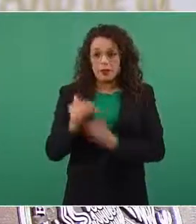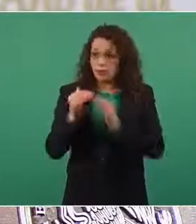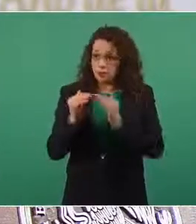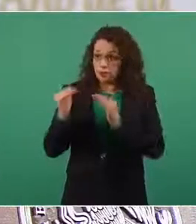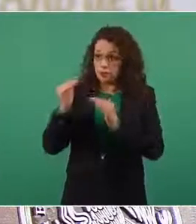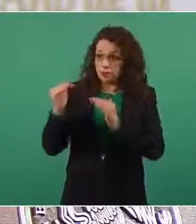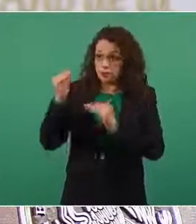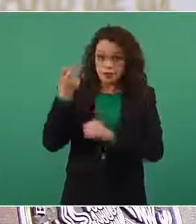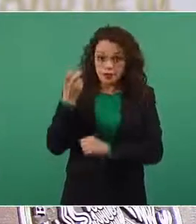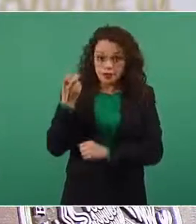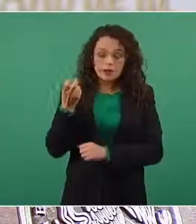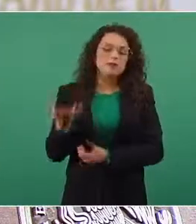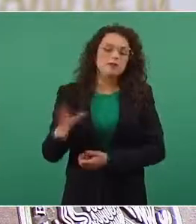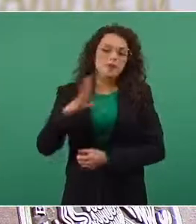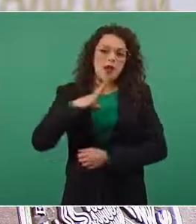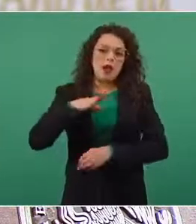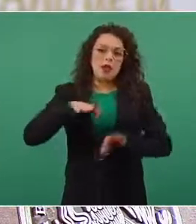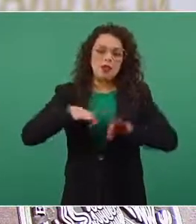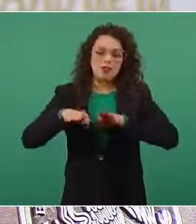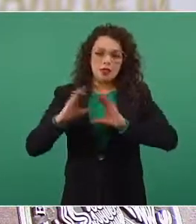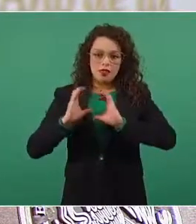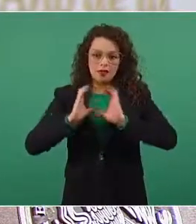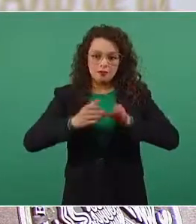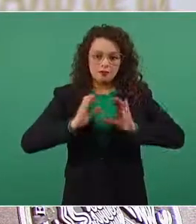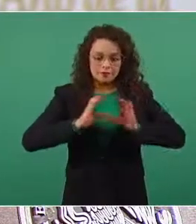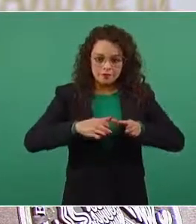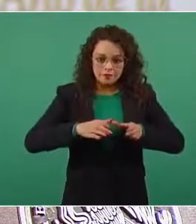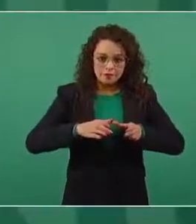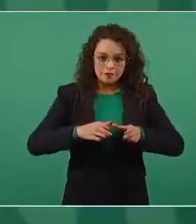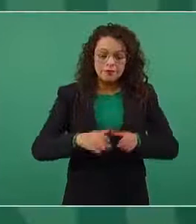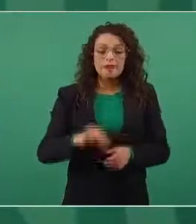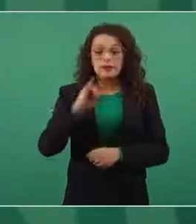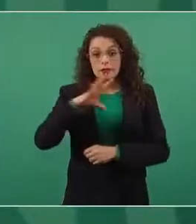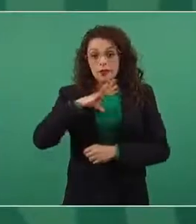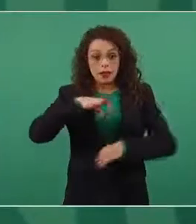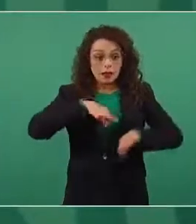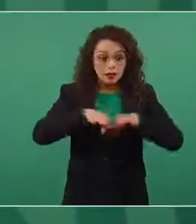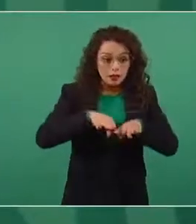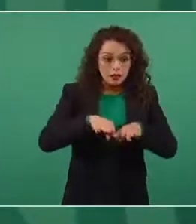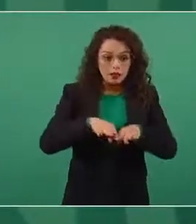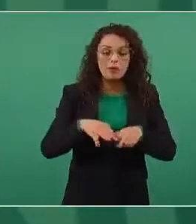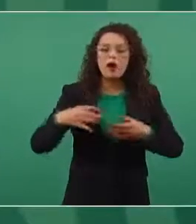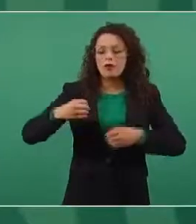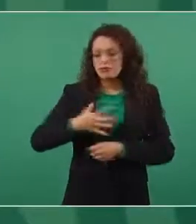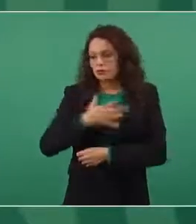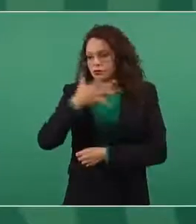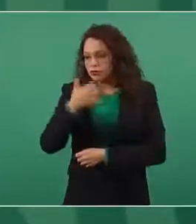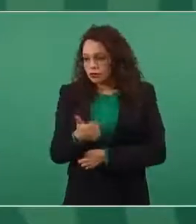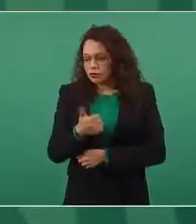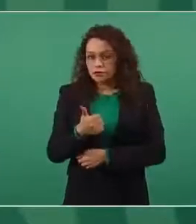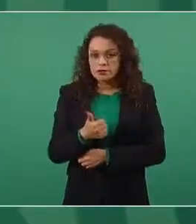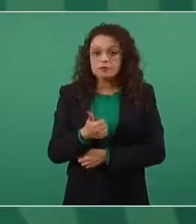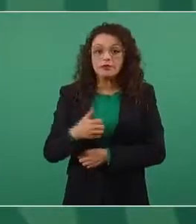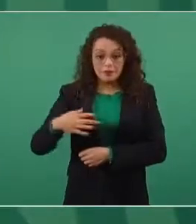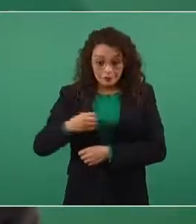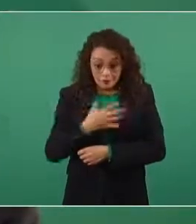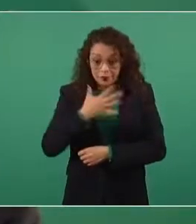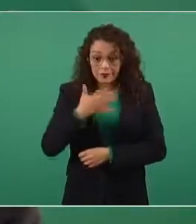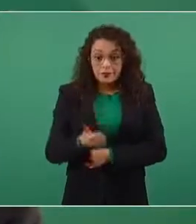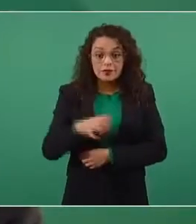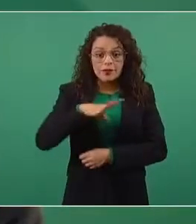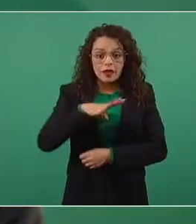si hay empleos hay bienestar, si hay bienestar hay paz, hay tranquilidad.